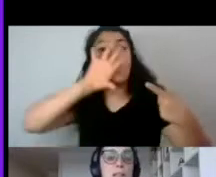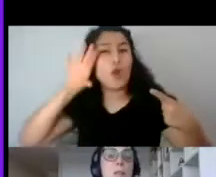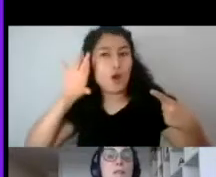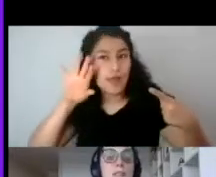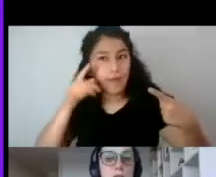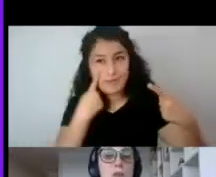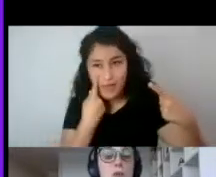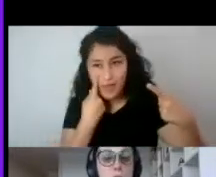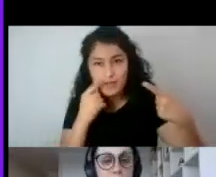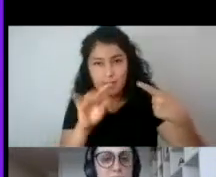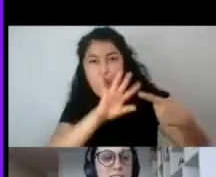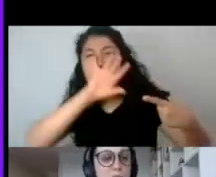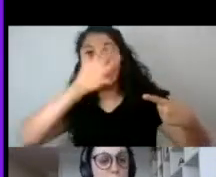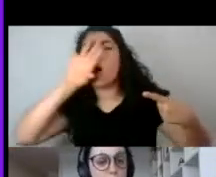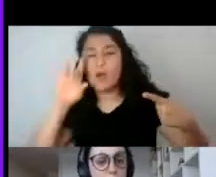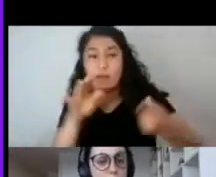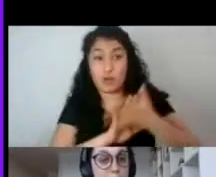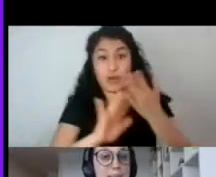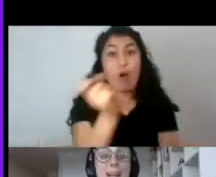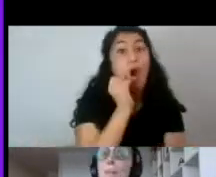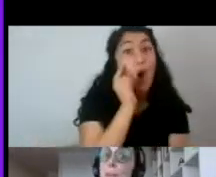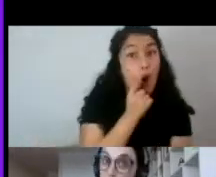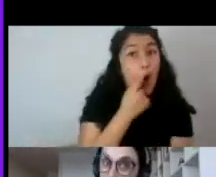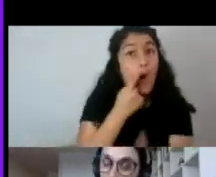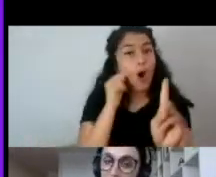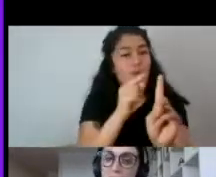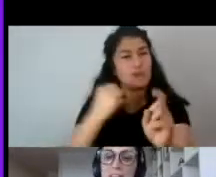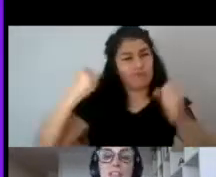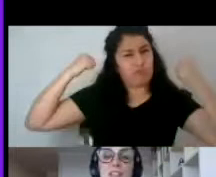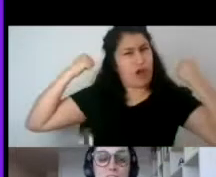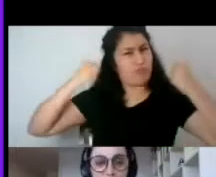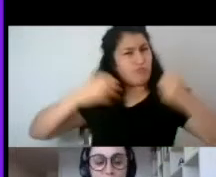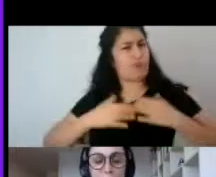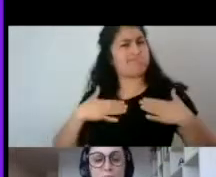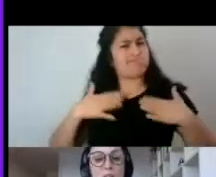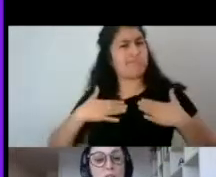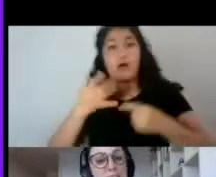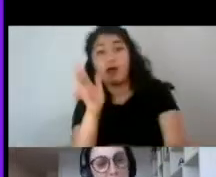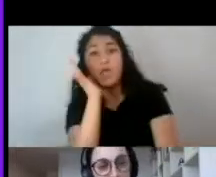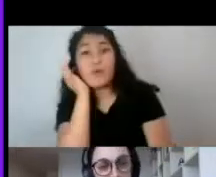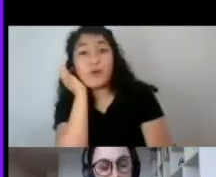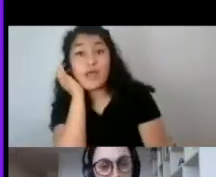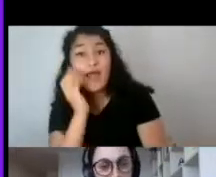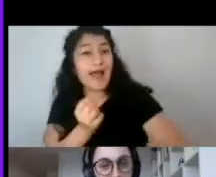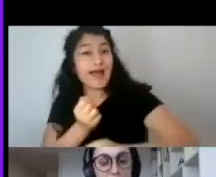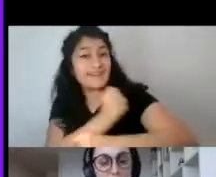lo más básico, los colores, el azul para el campeón y el rosado para la cocinera.